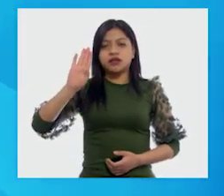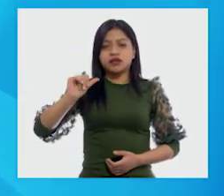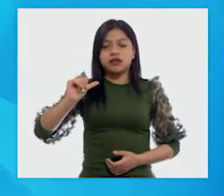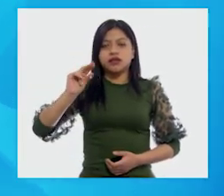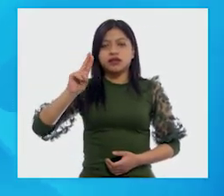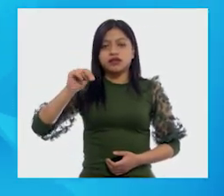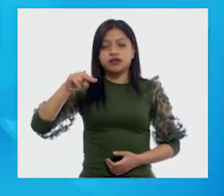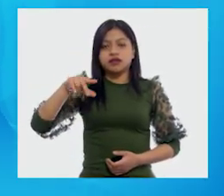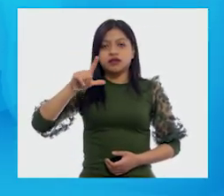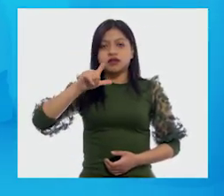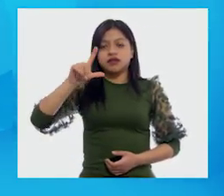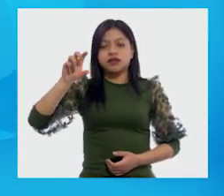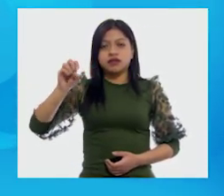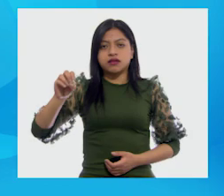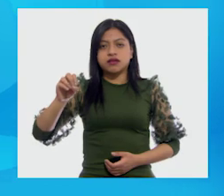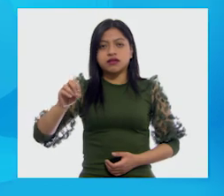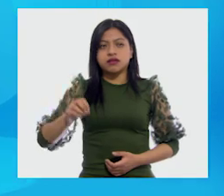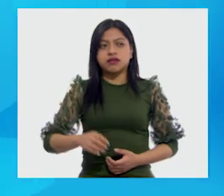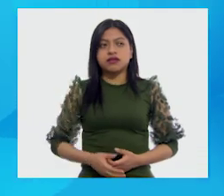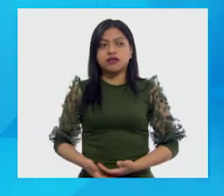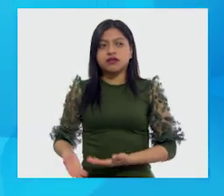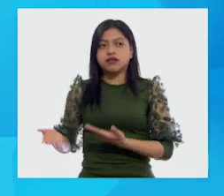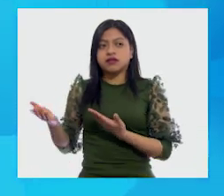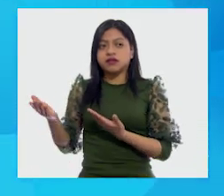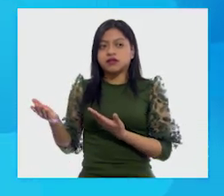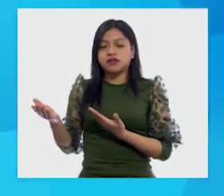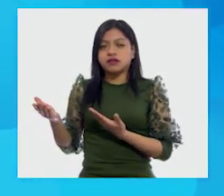Se bauná, pero hígat,